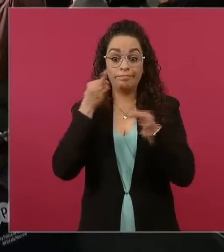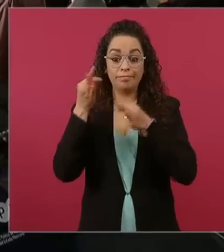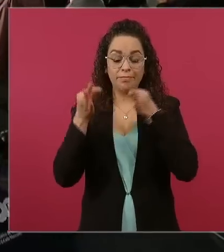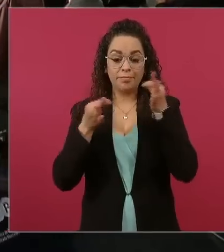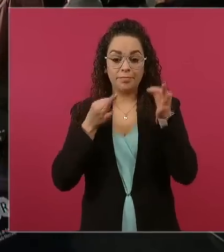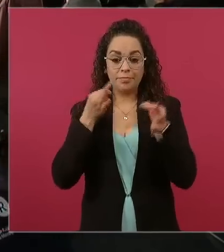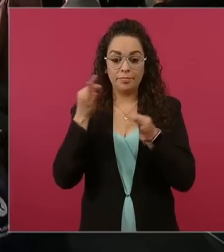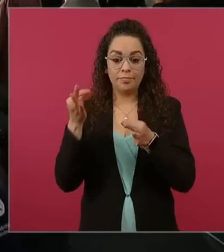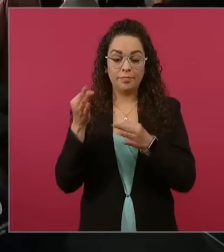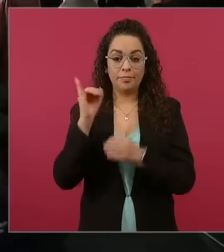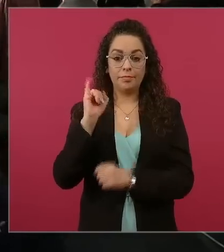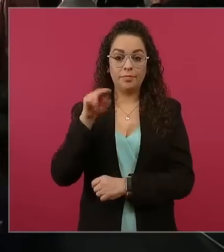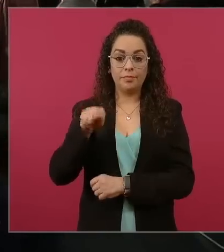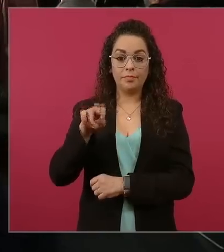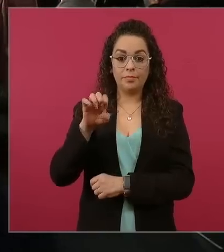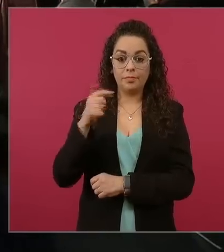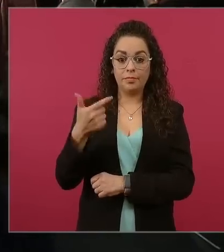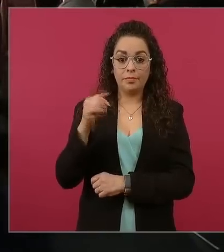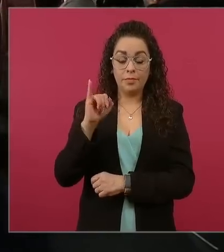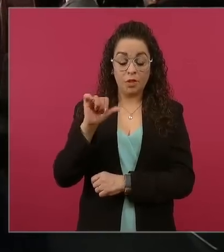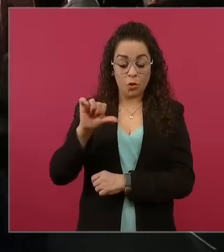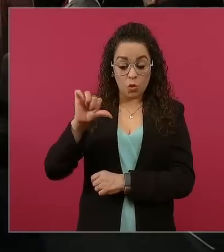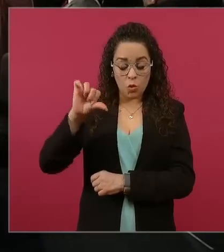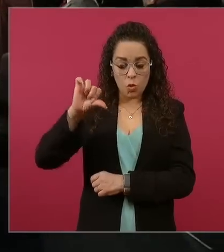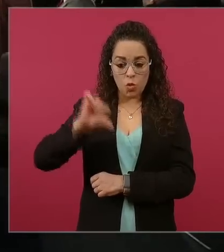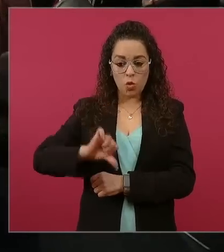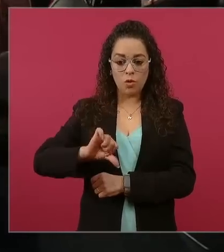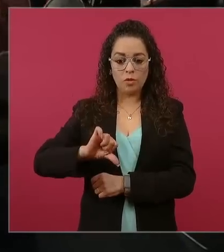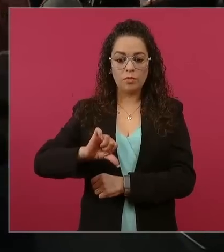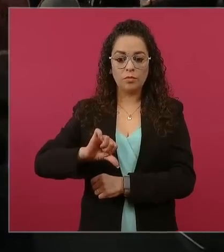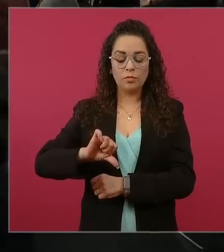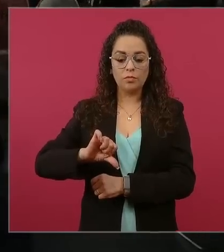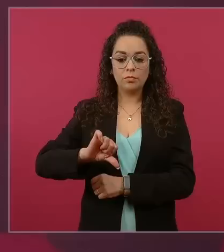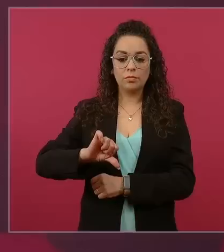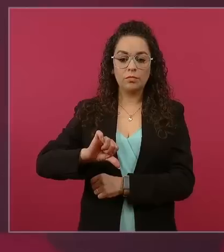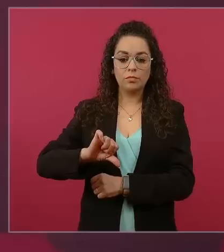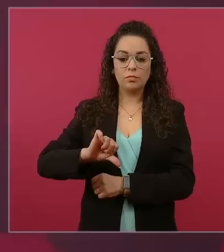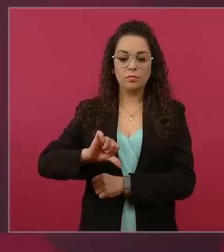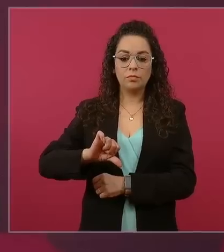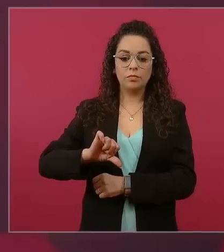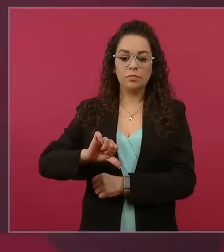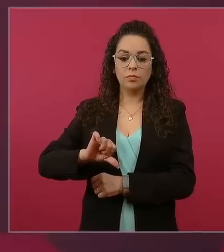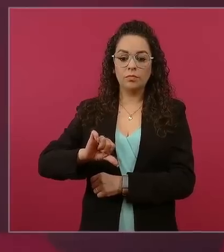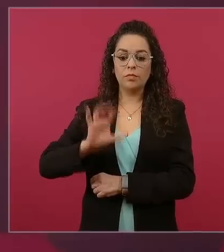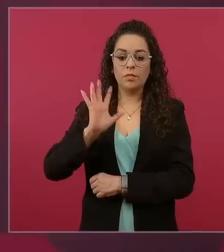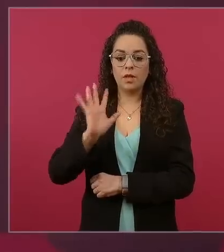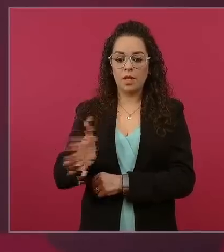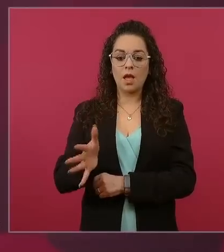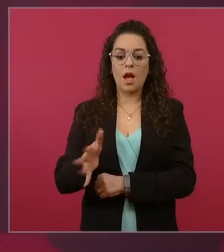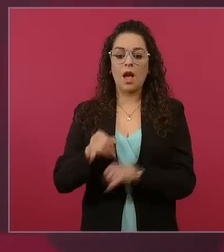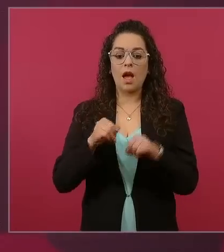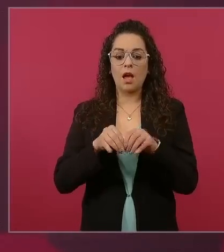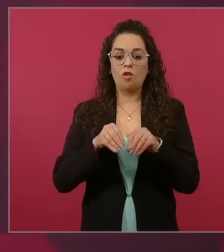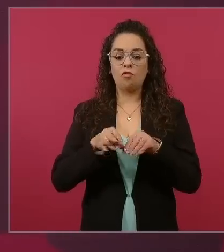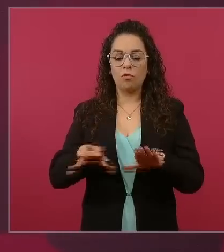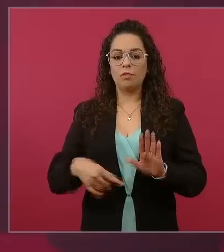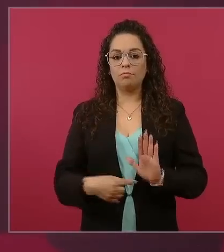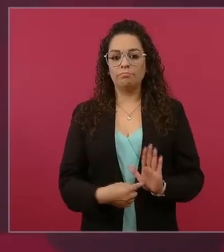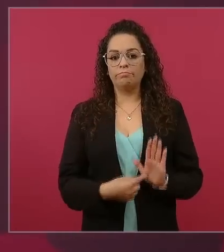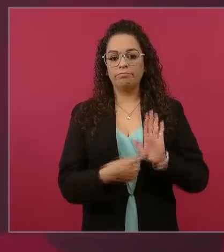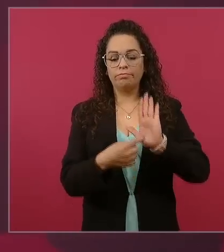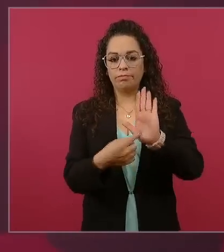Hoy el Inegi da a conocer el informe sobre el comportamiento